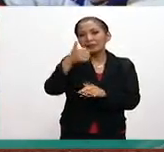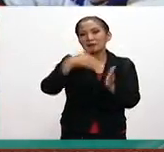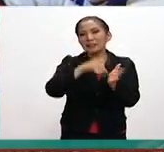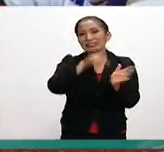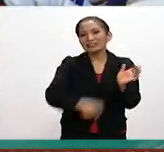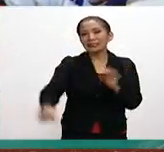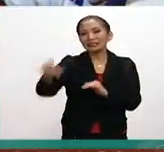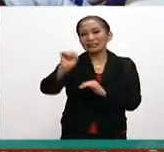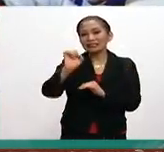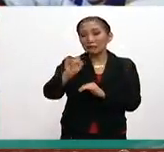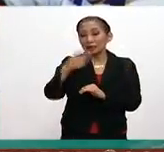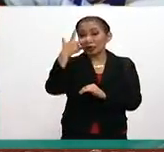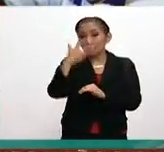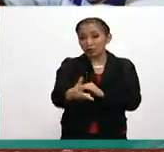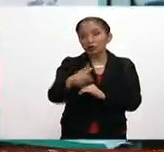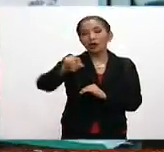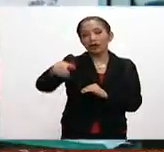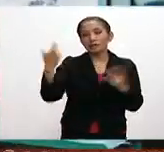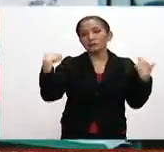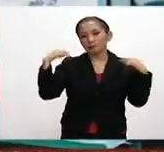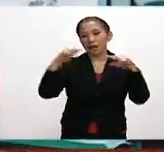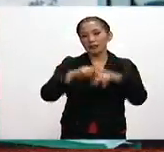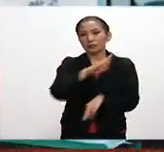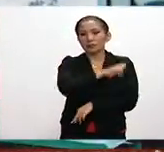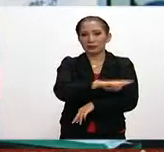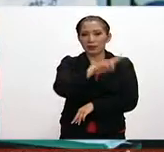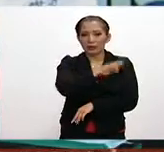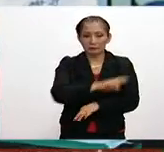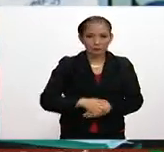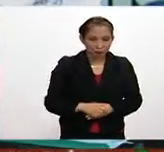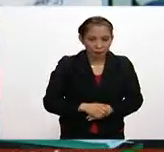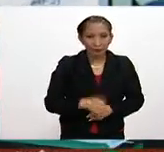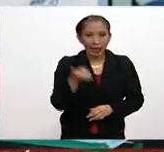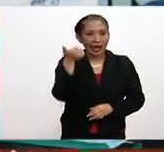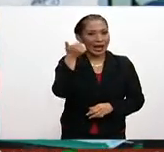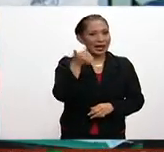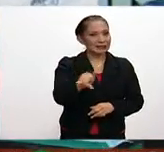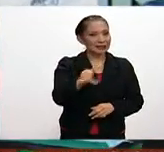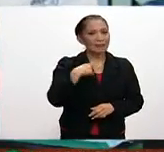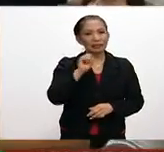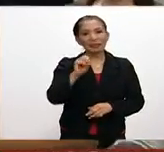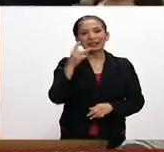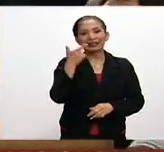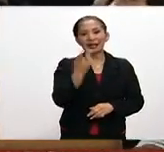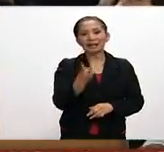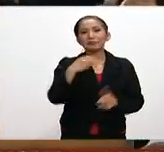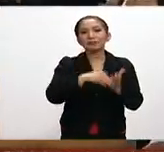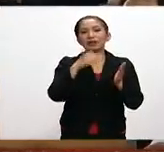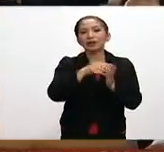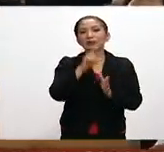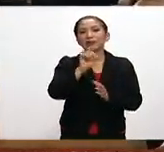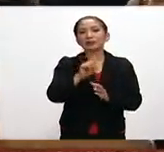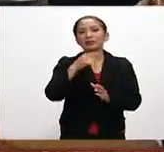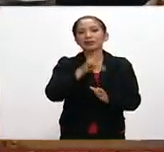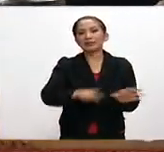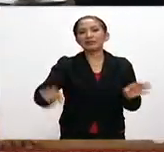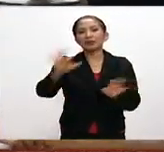.768 en planteles privados. De esta forma, 23.185